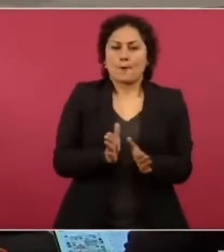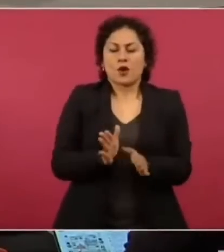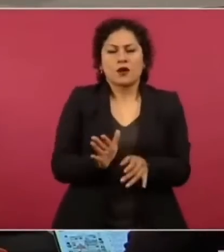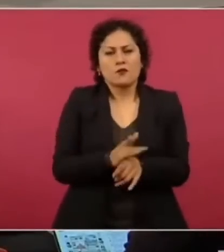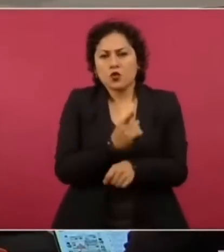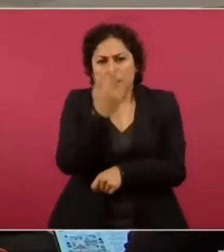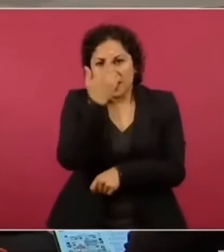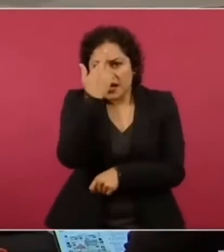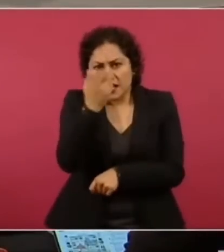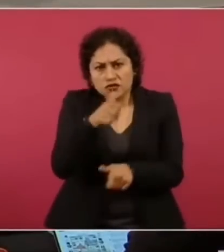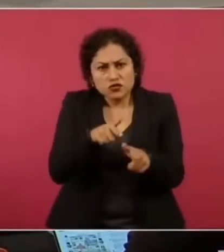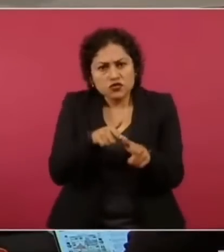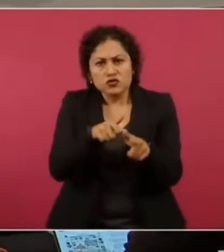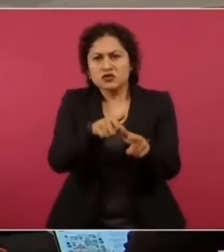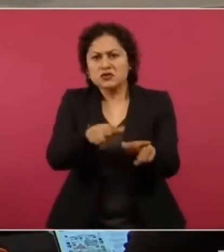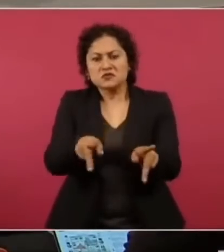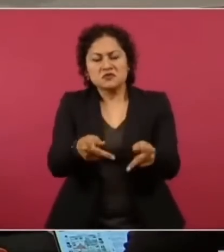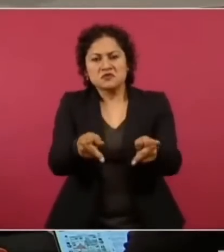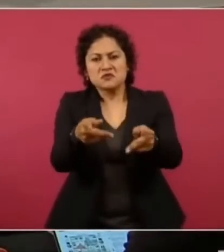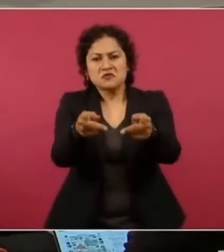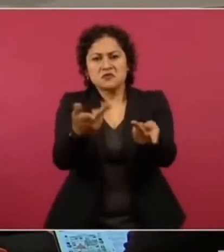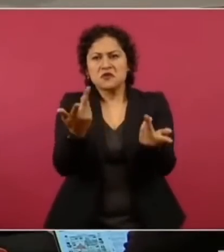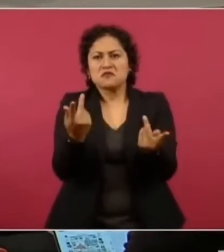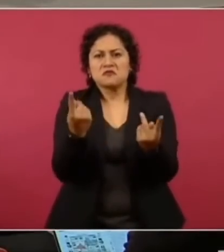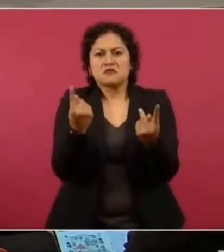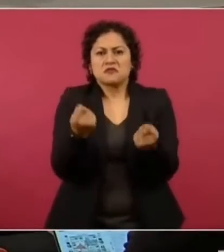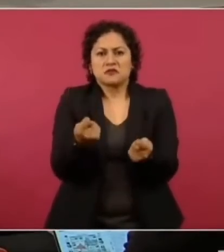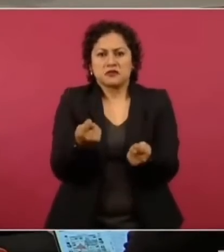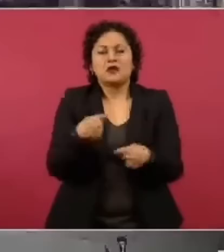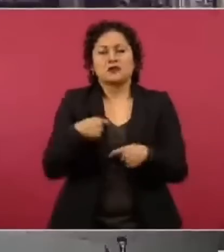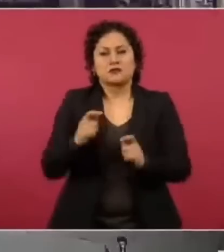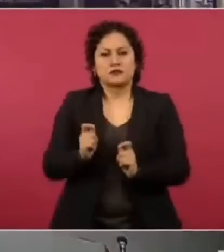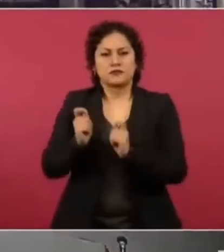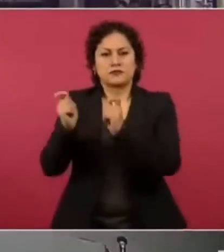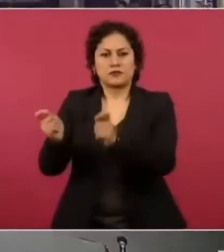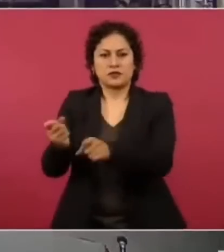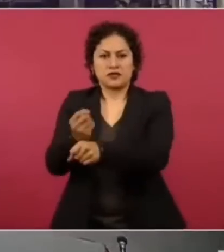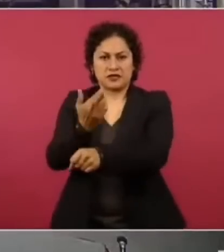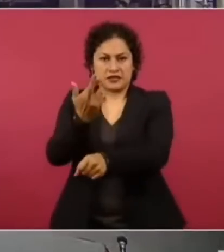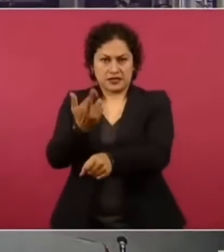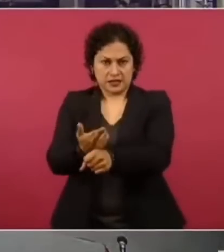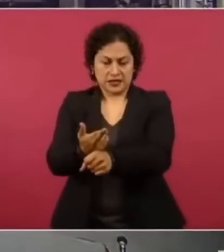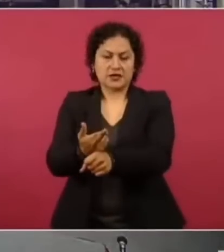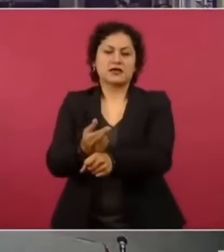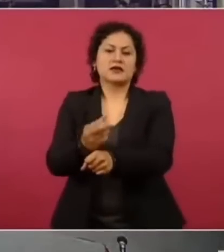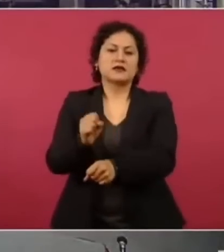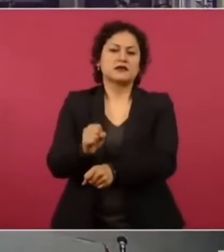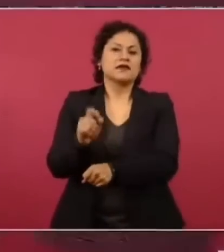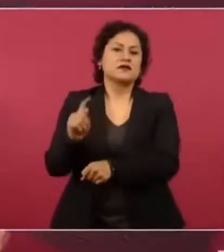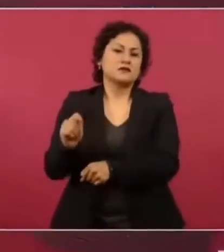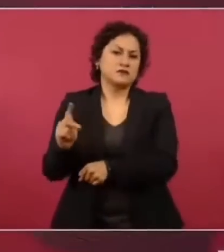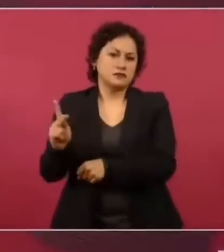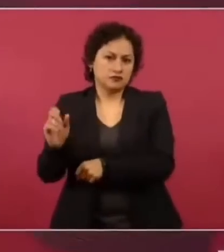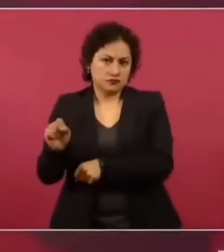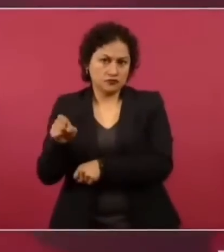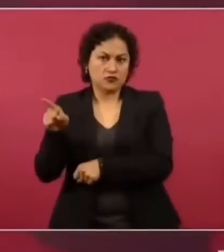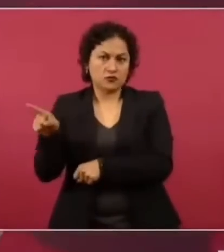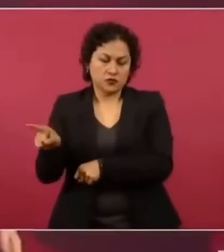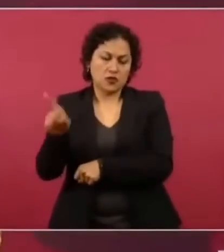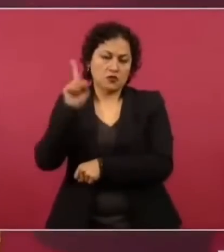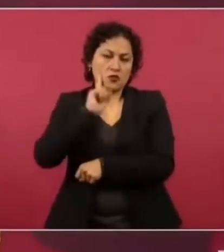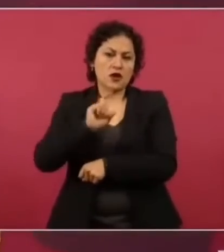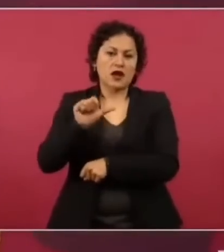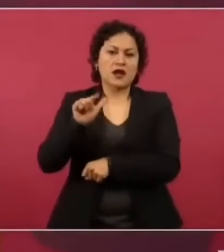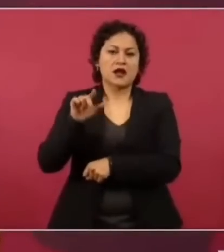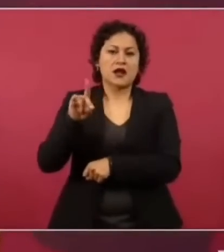uso de la voz a la maestra alcalde, comisionada de operación sanitaria de nuestra agencia sanitaria, quien presentará una